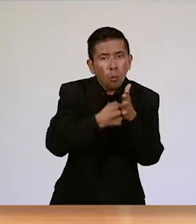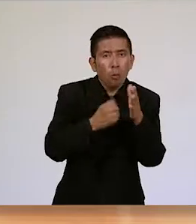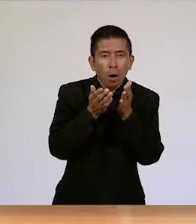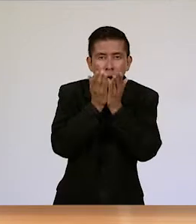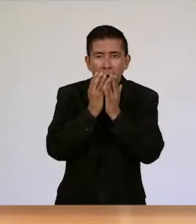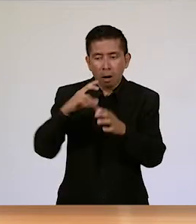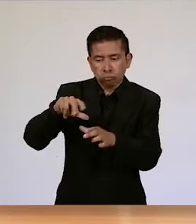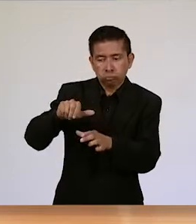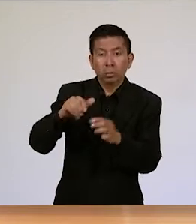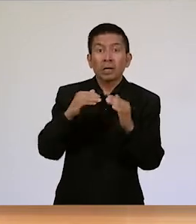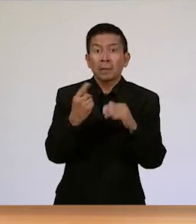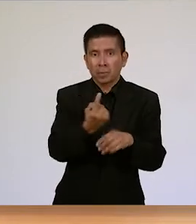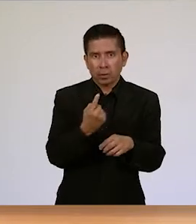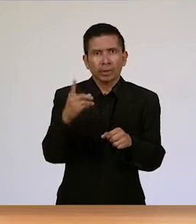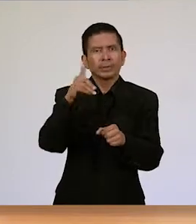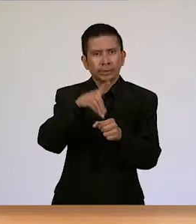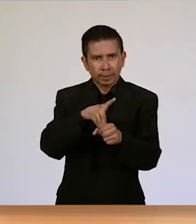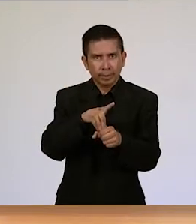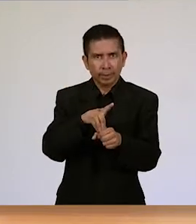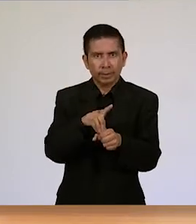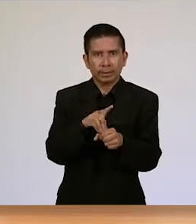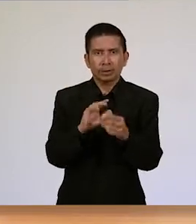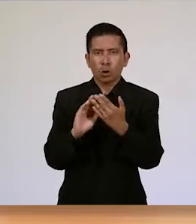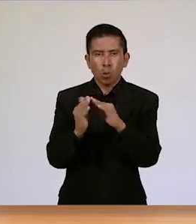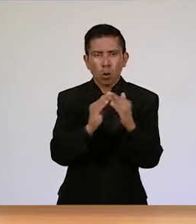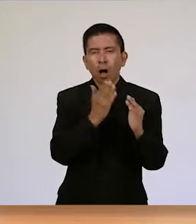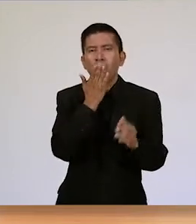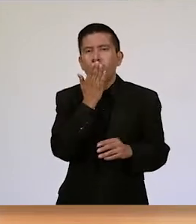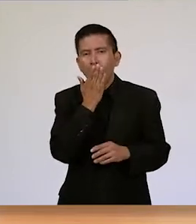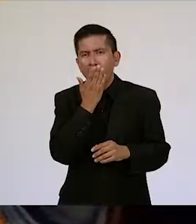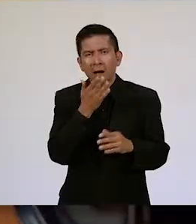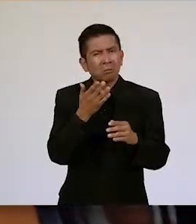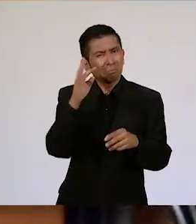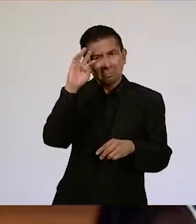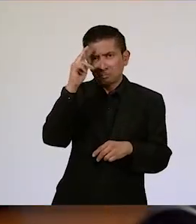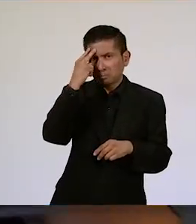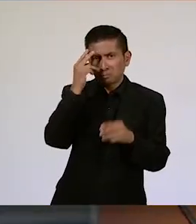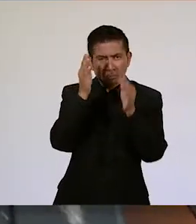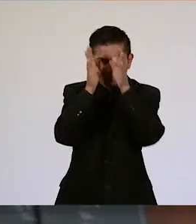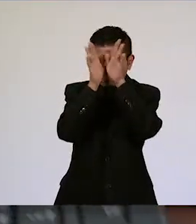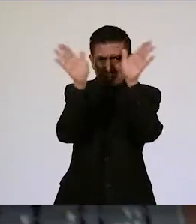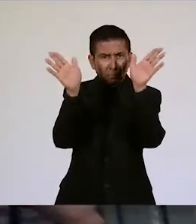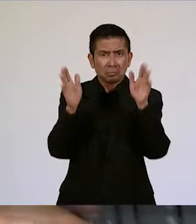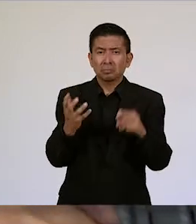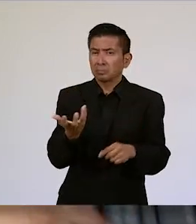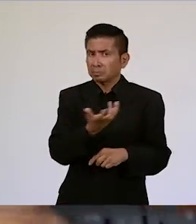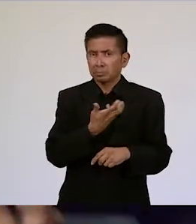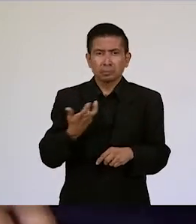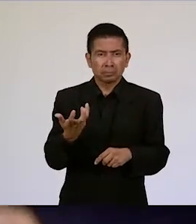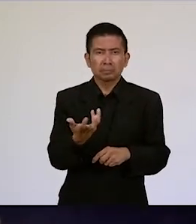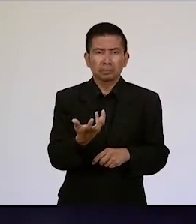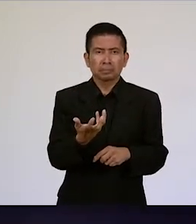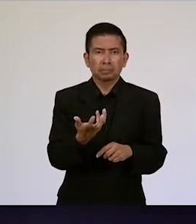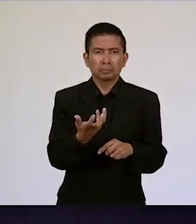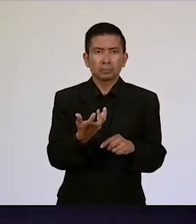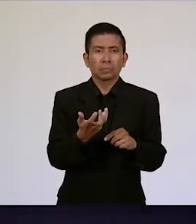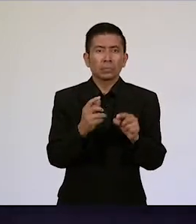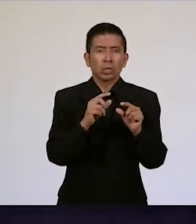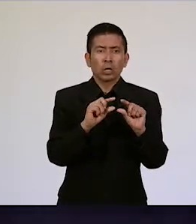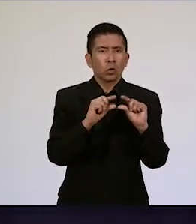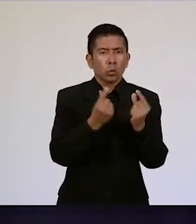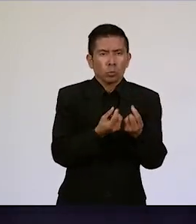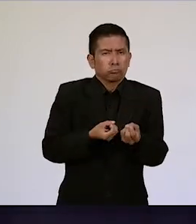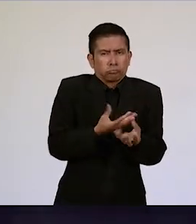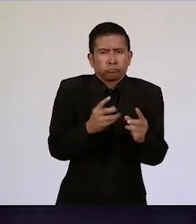Personas con Discapacidad, Comunidades Indígenas, es decir, estaba abierto al conjunto de expresiones organizativas